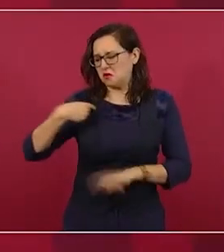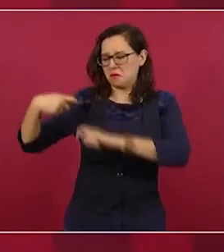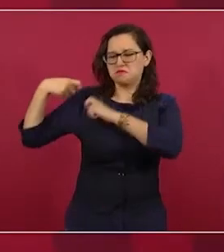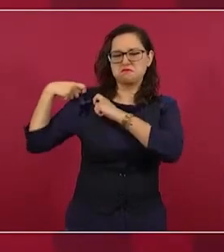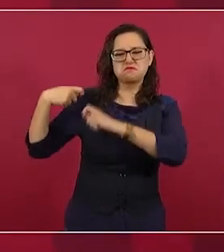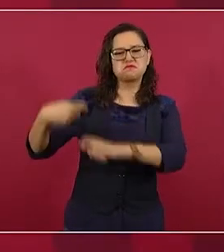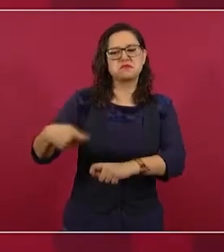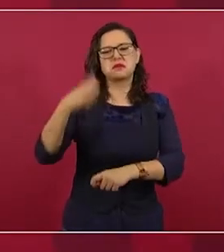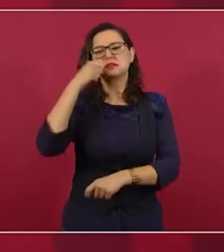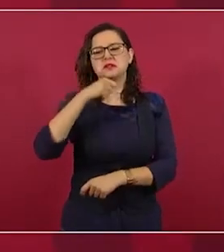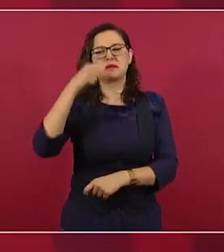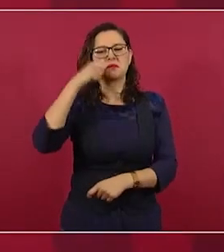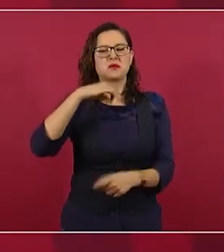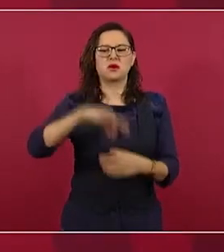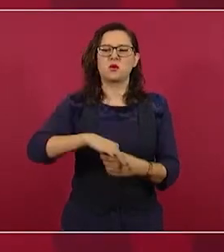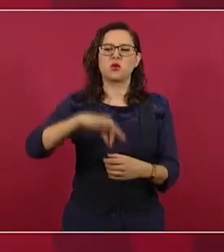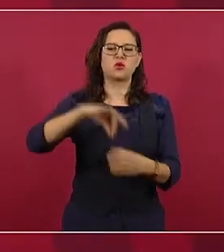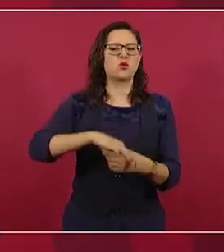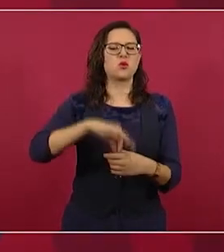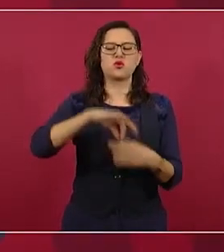o tengo amigos